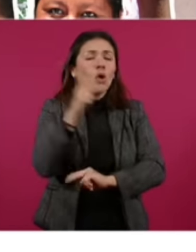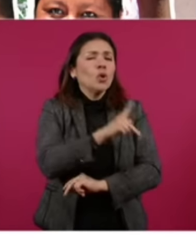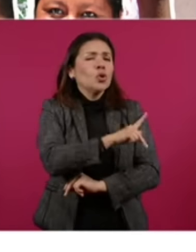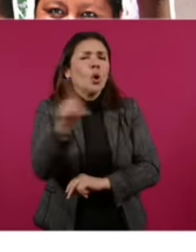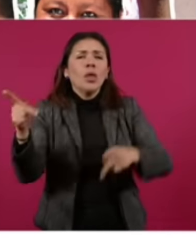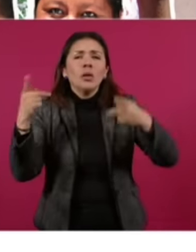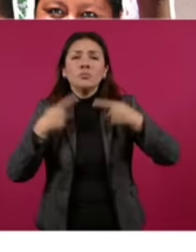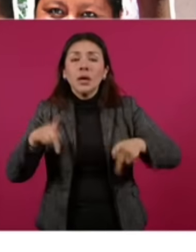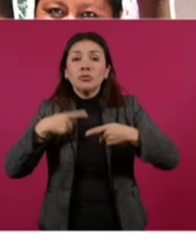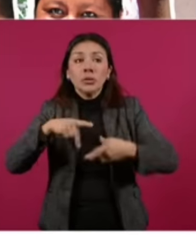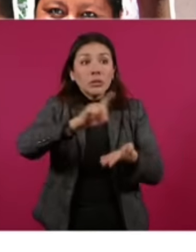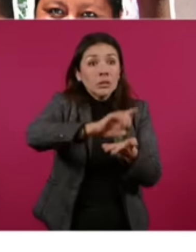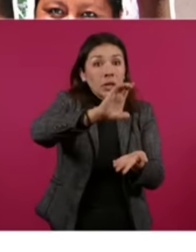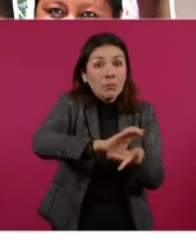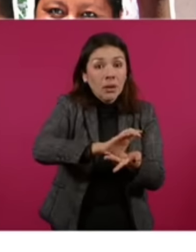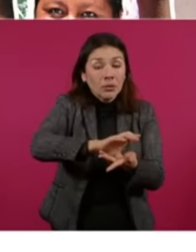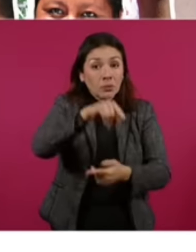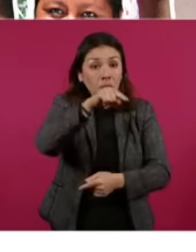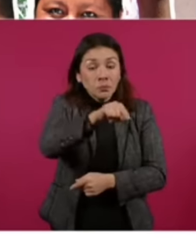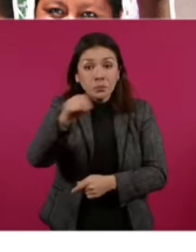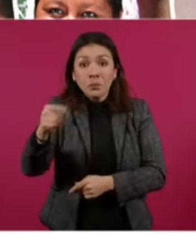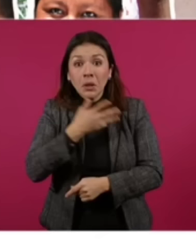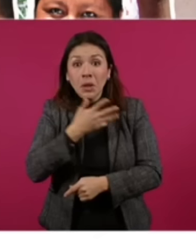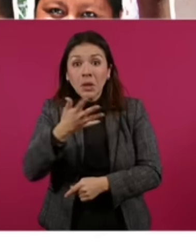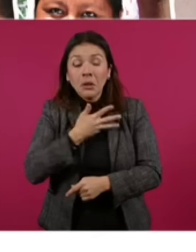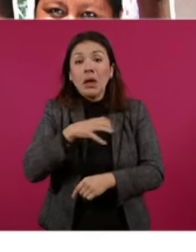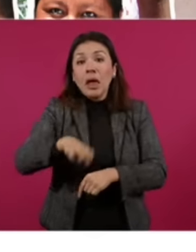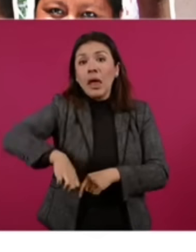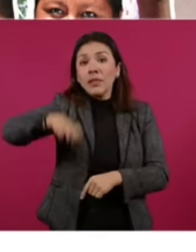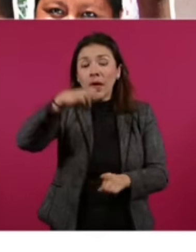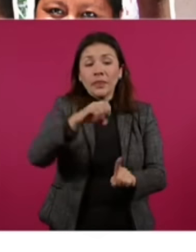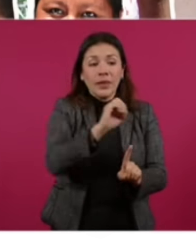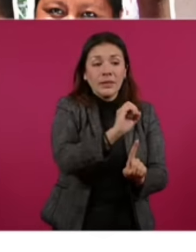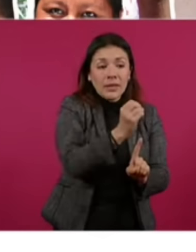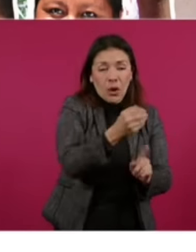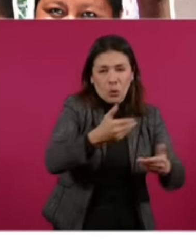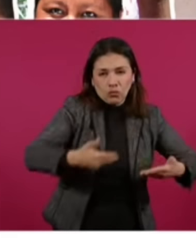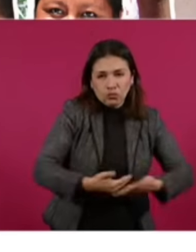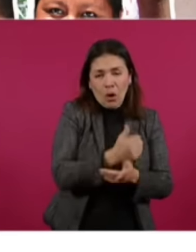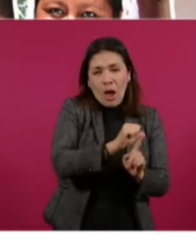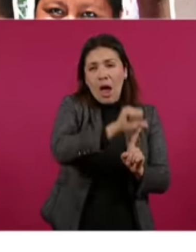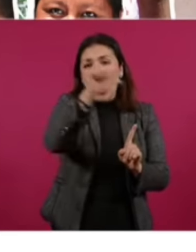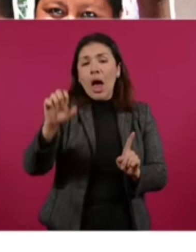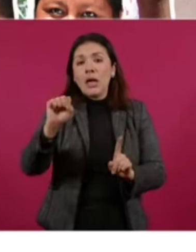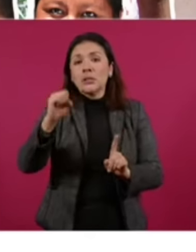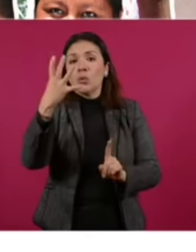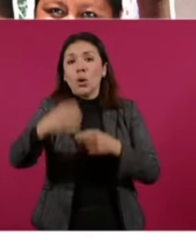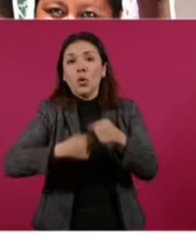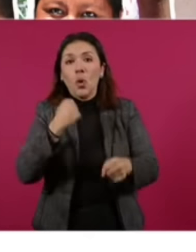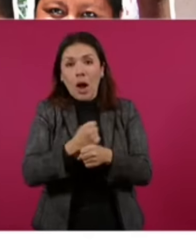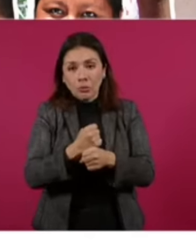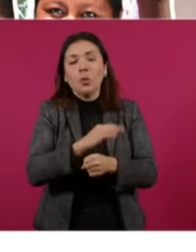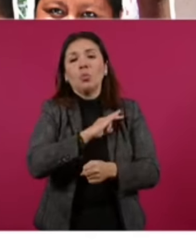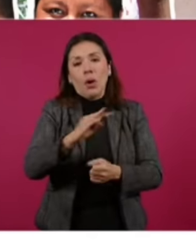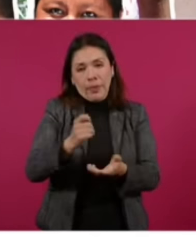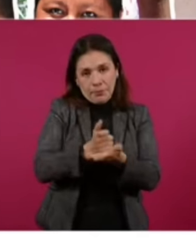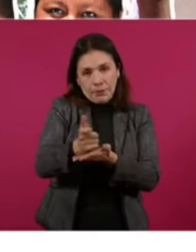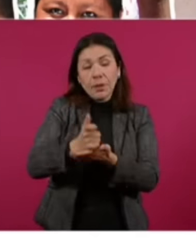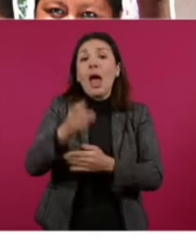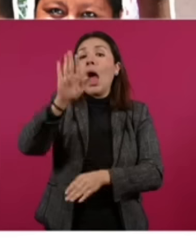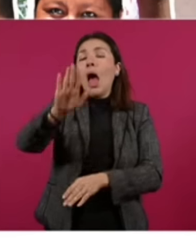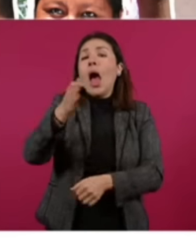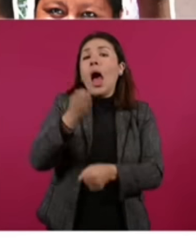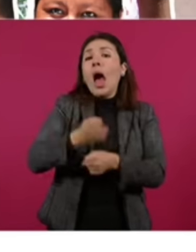personas con discapacidad permanente entre los 0 y los 64 años de edad. Actualmente, la Constitución